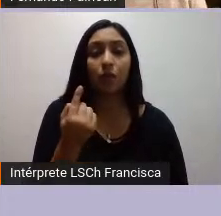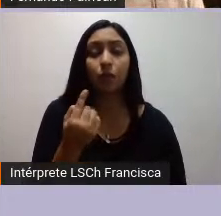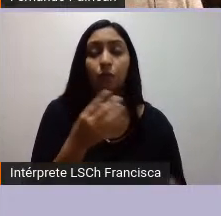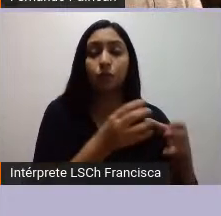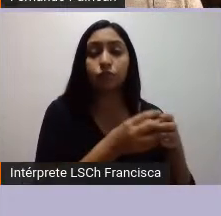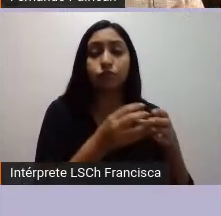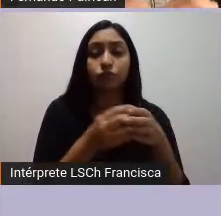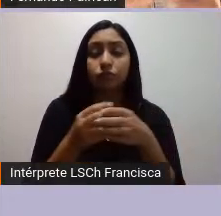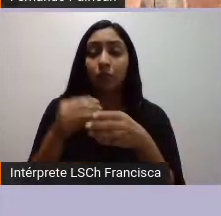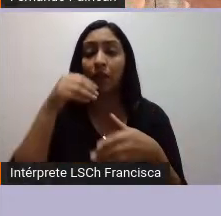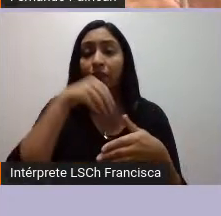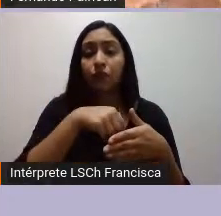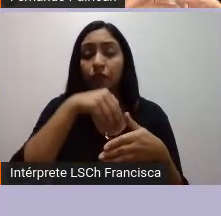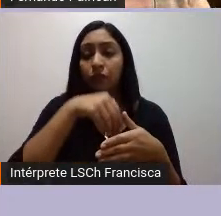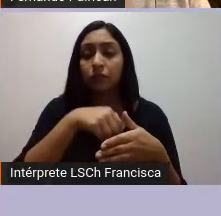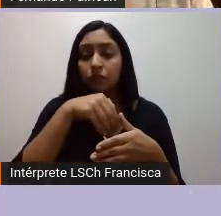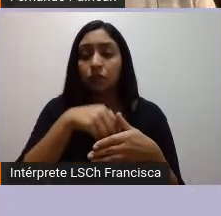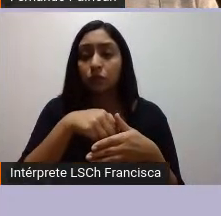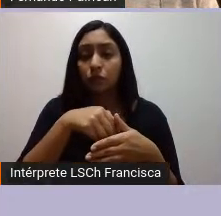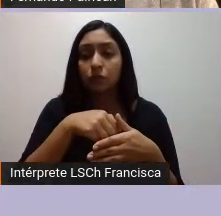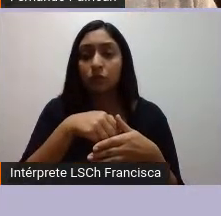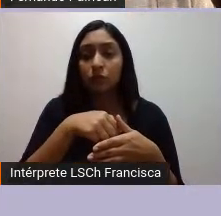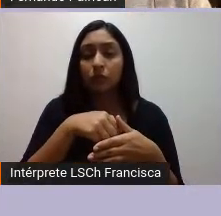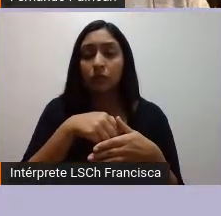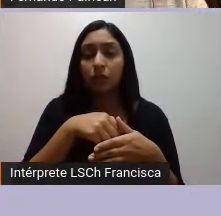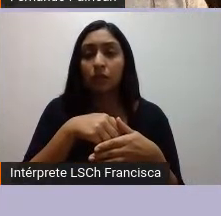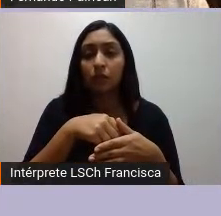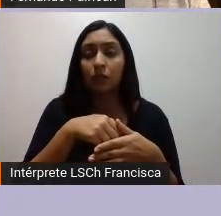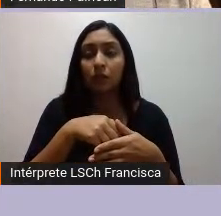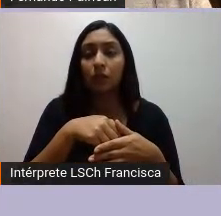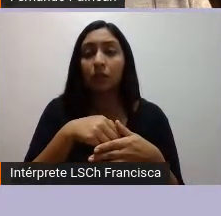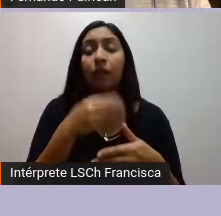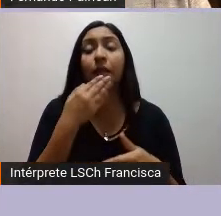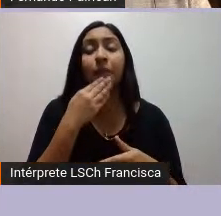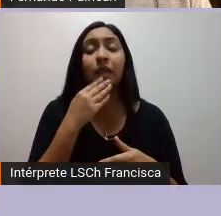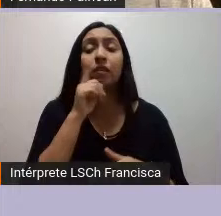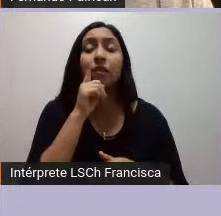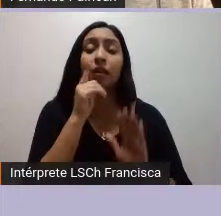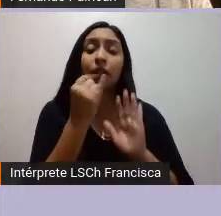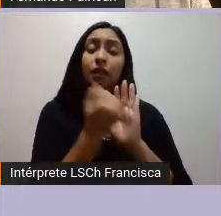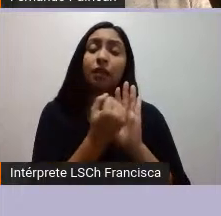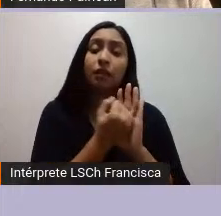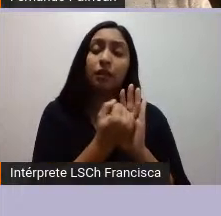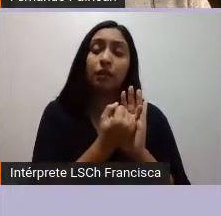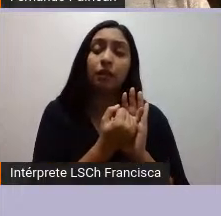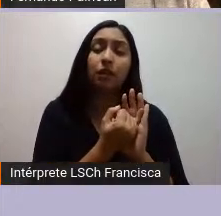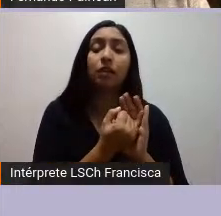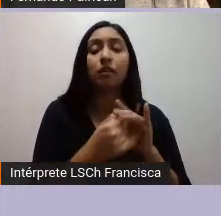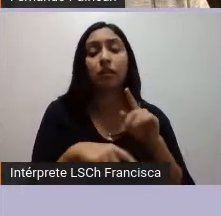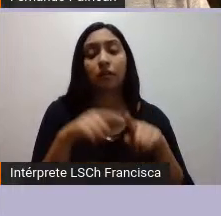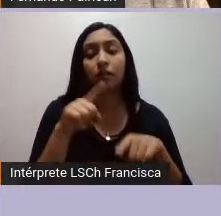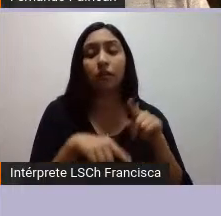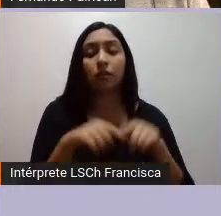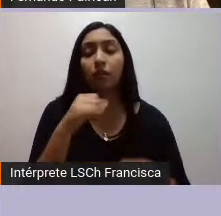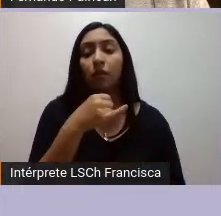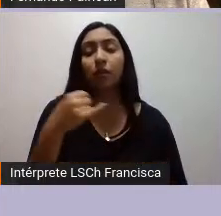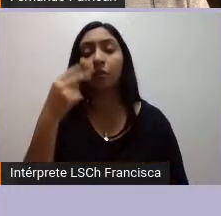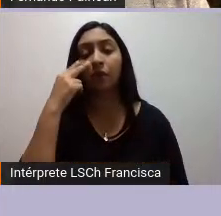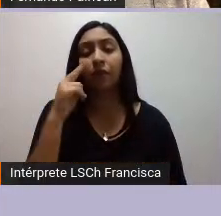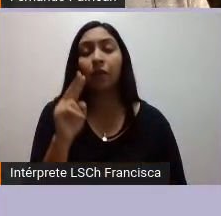votación de escaños reservados está muy marcada también por una identidad territorial luego vemos en esta organización